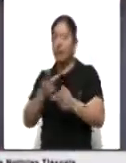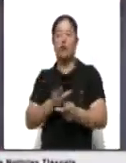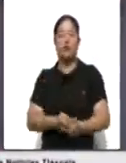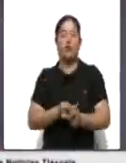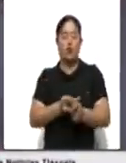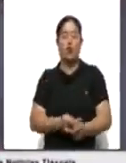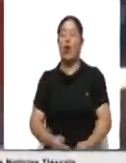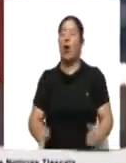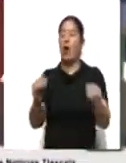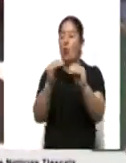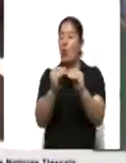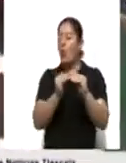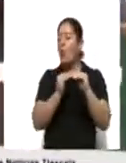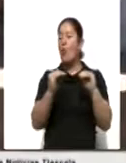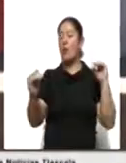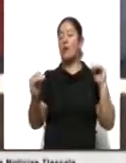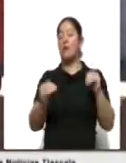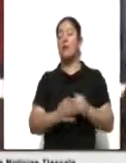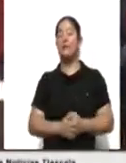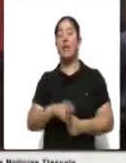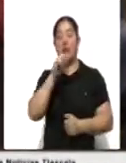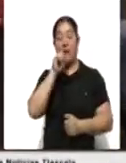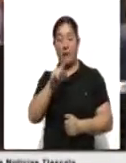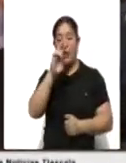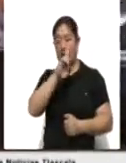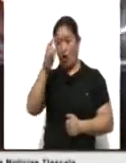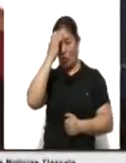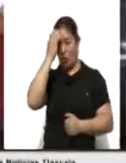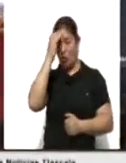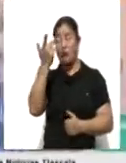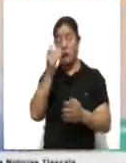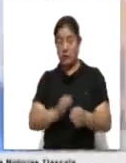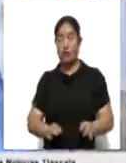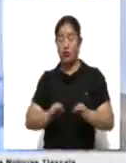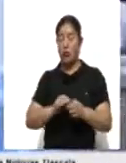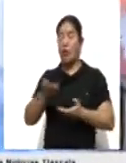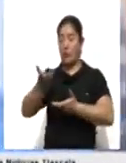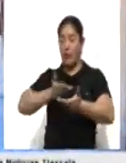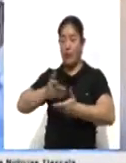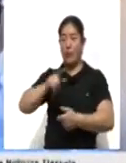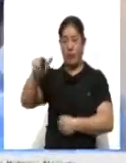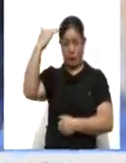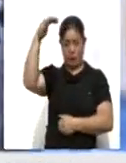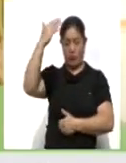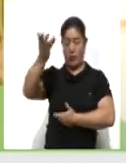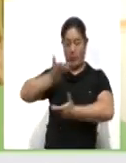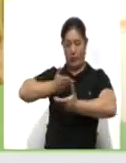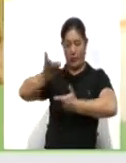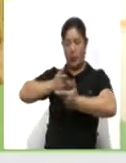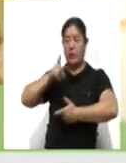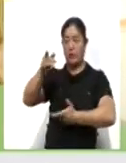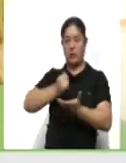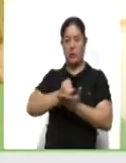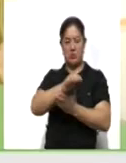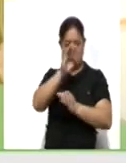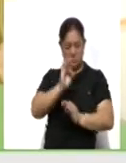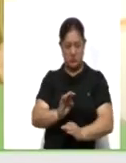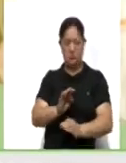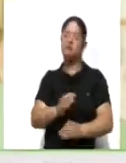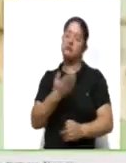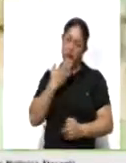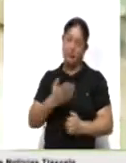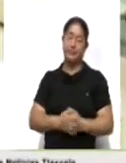igualdad, así como reconocer la importancia de socializar con los adultos mayores y reforzar su toma de decisiones. Además,